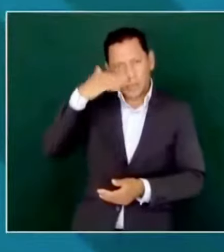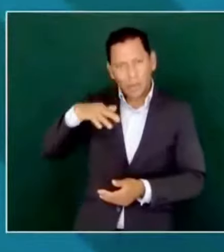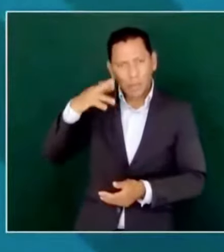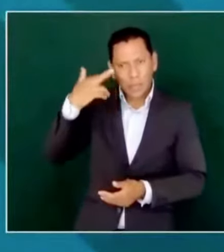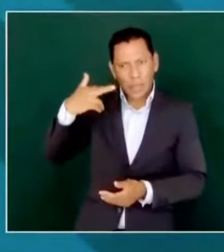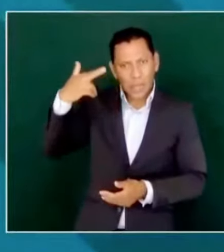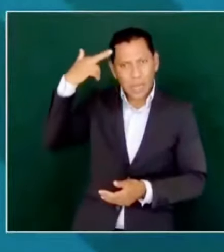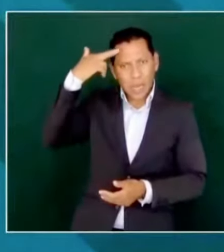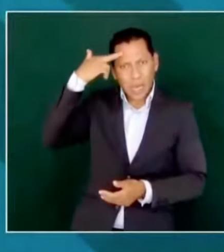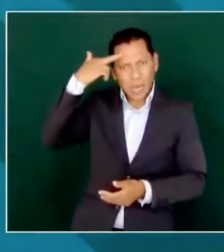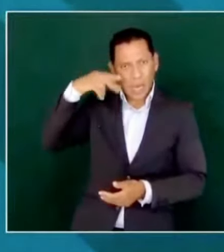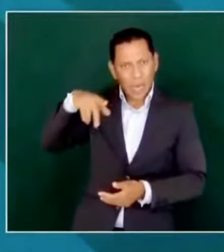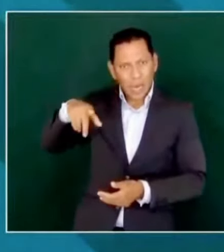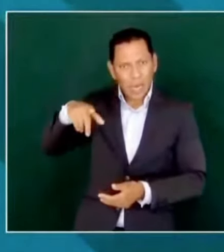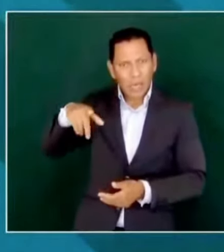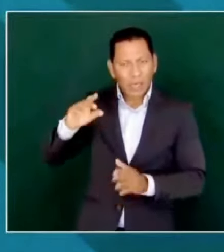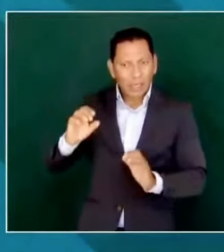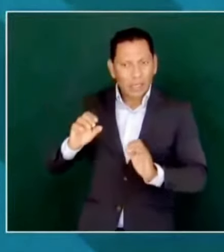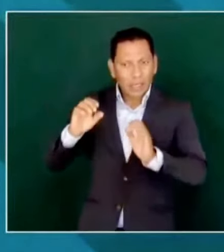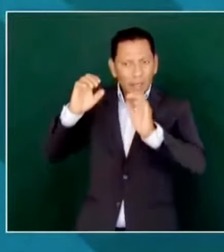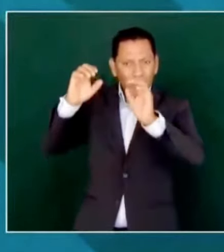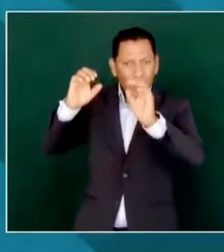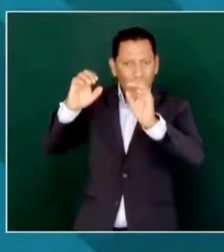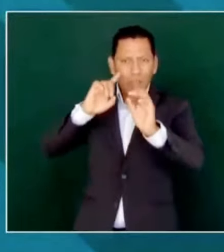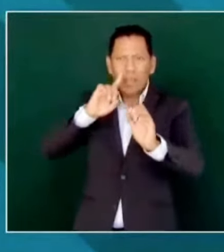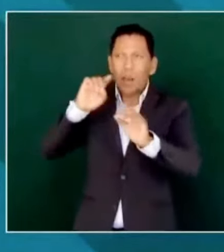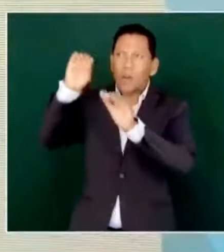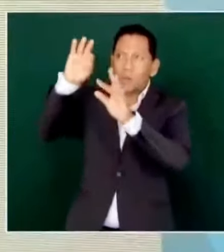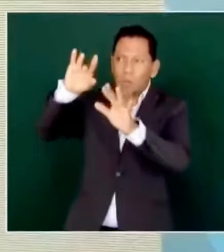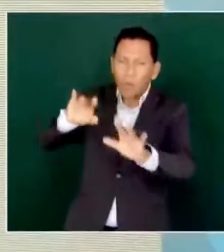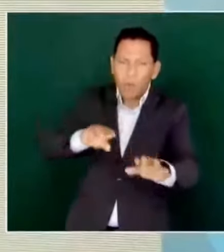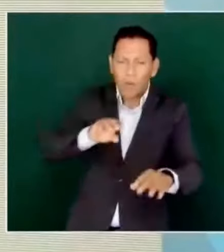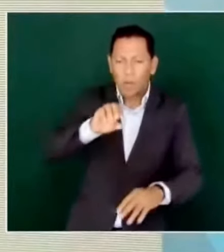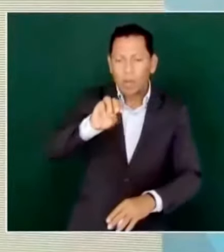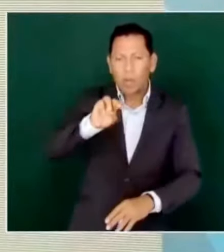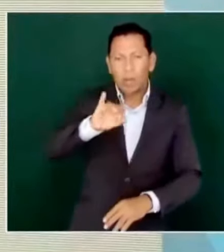la cascada de Misolja.